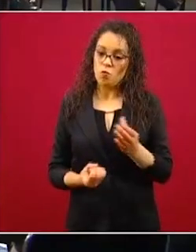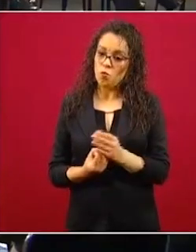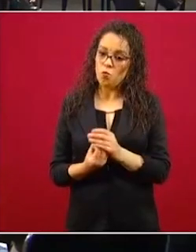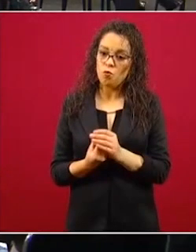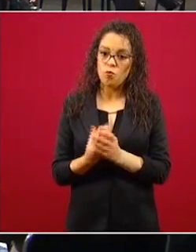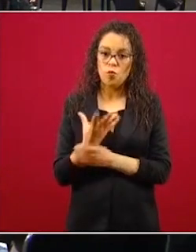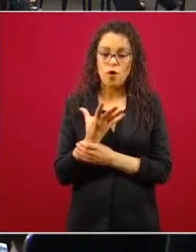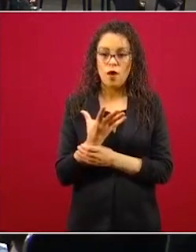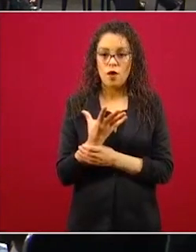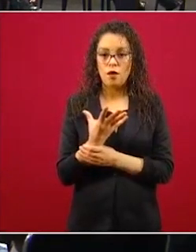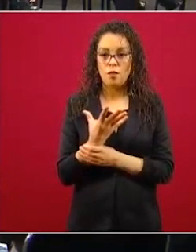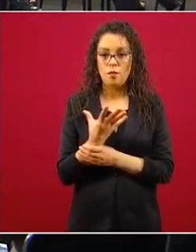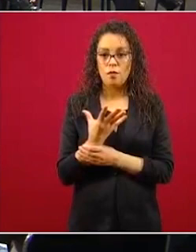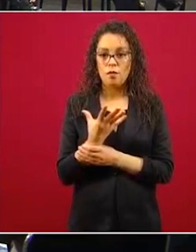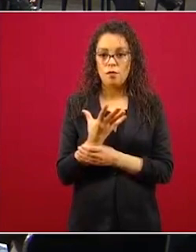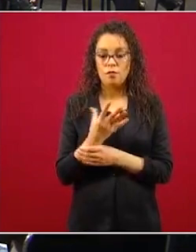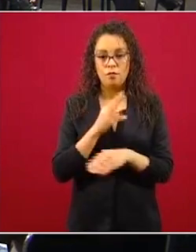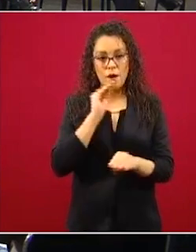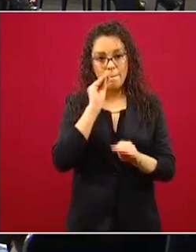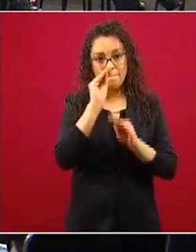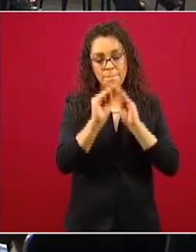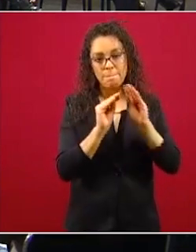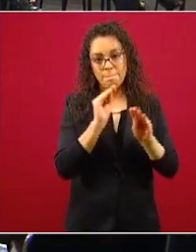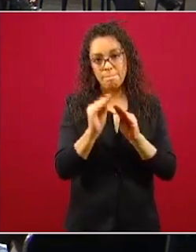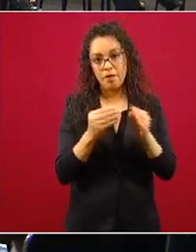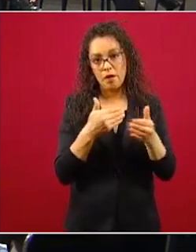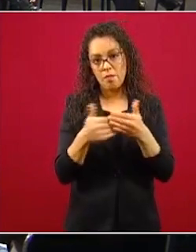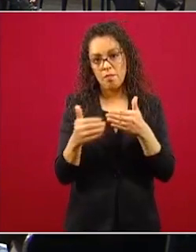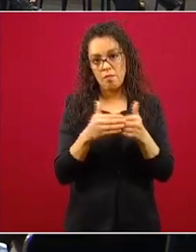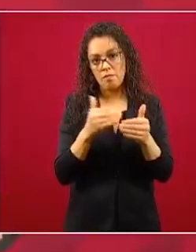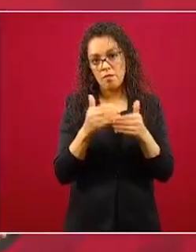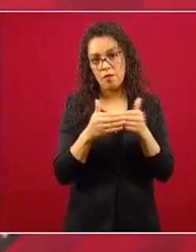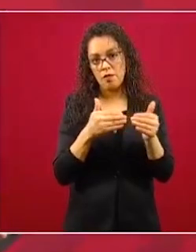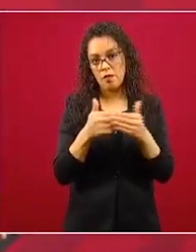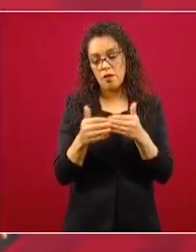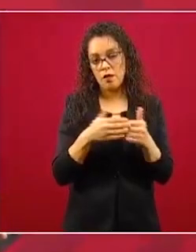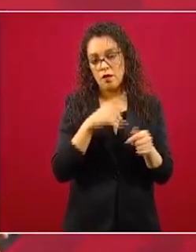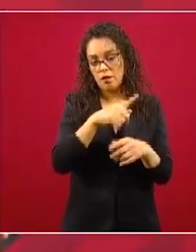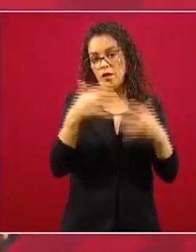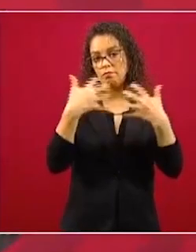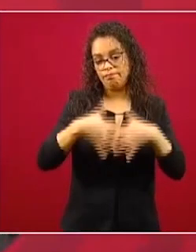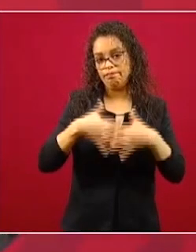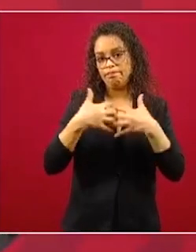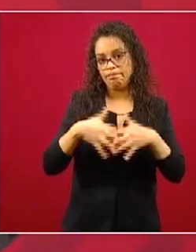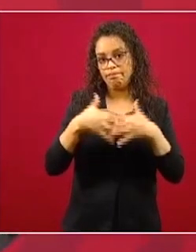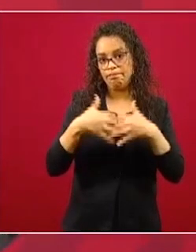las refinerías. Y desde luego que no van a contaminar.